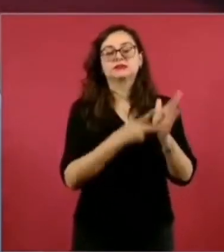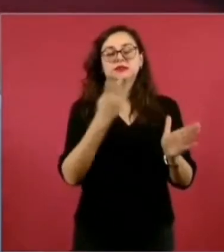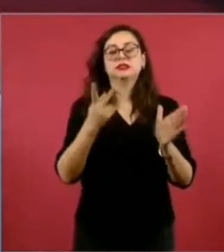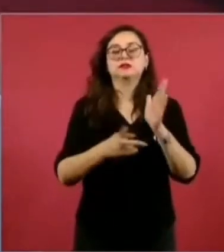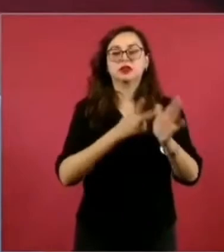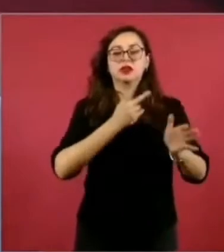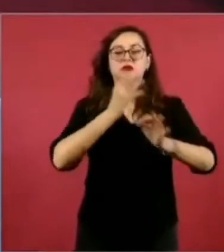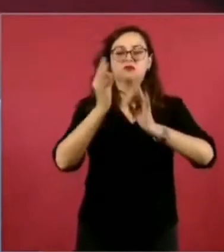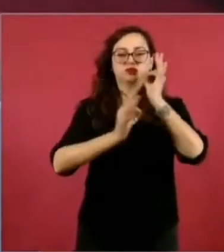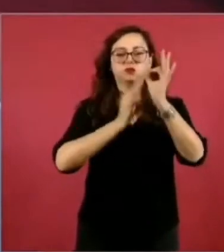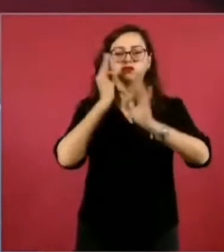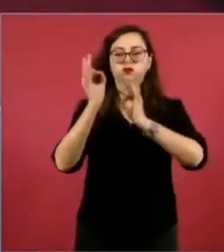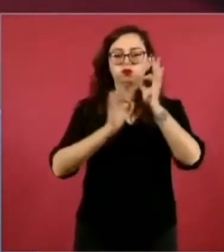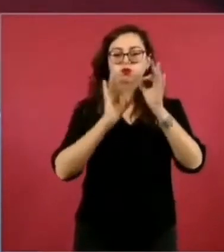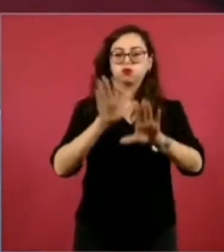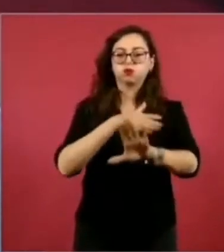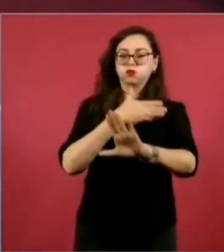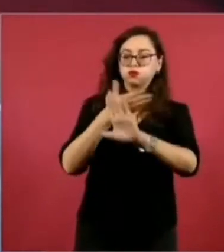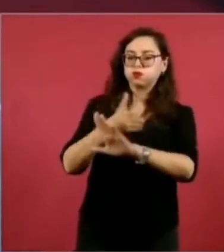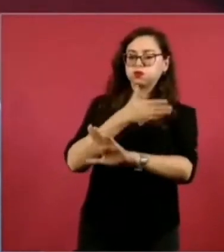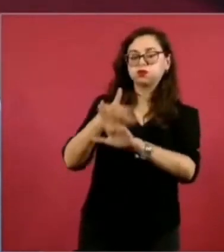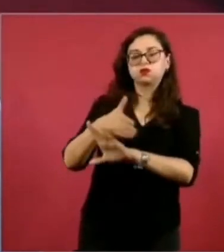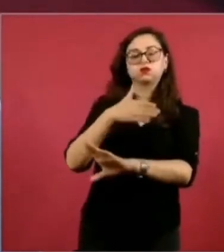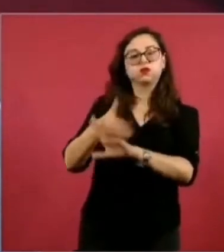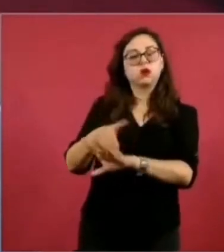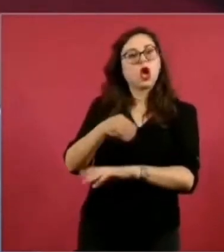los Moreira.